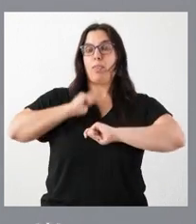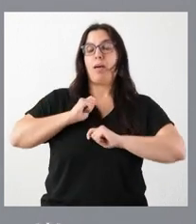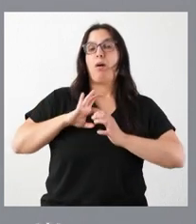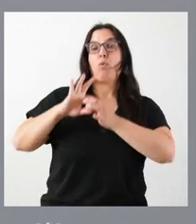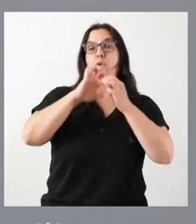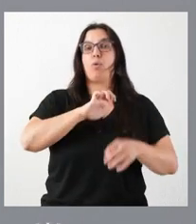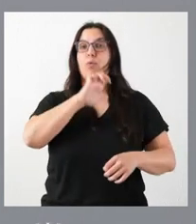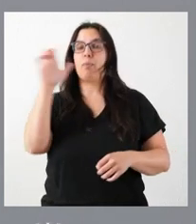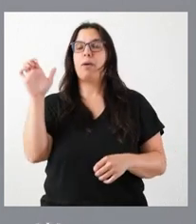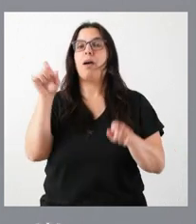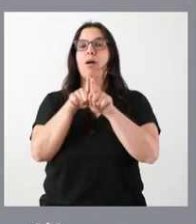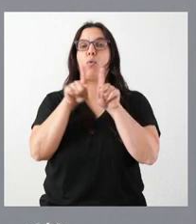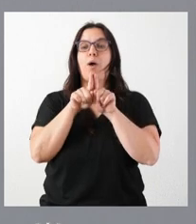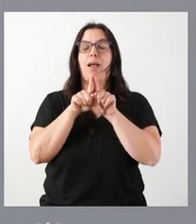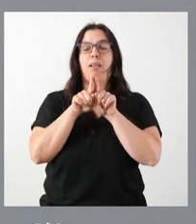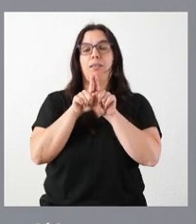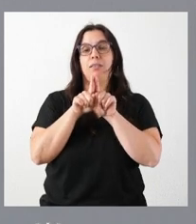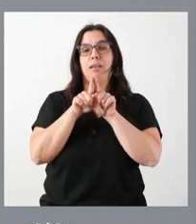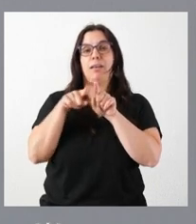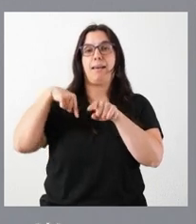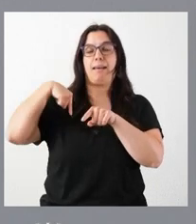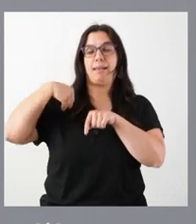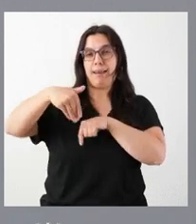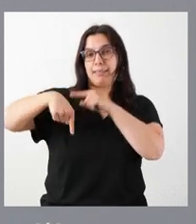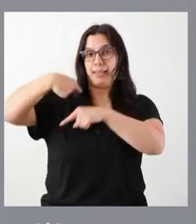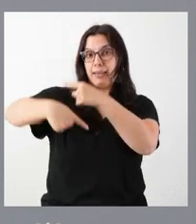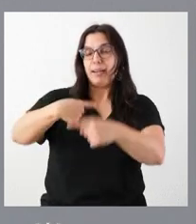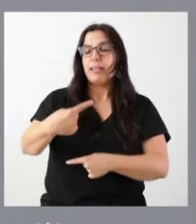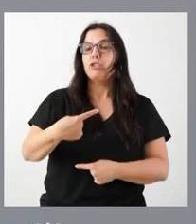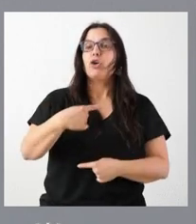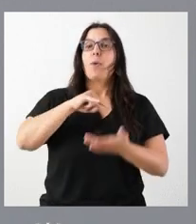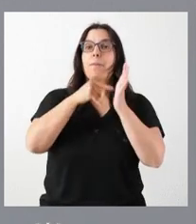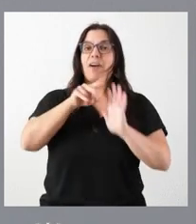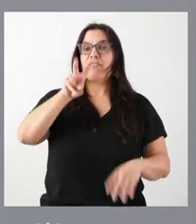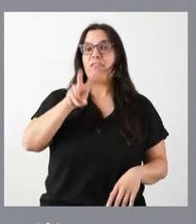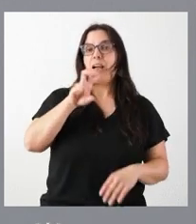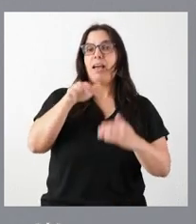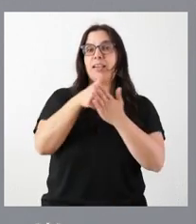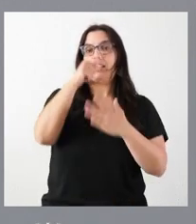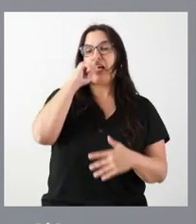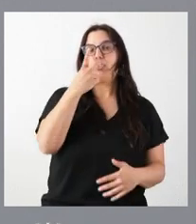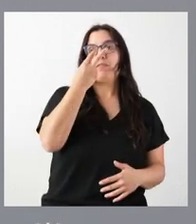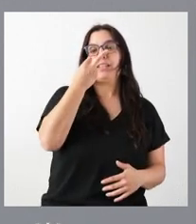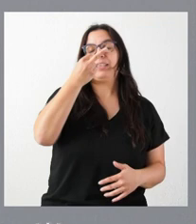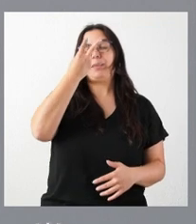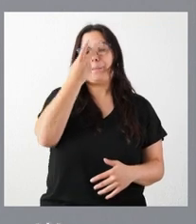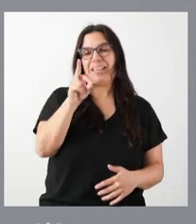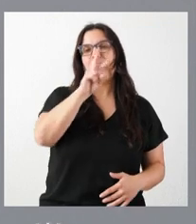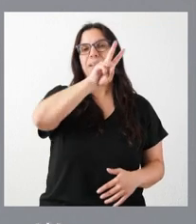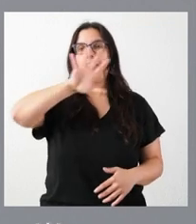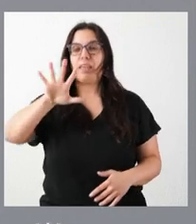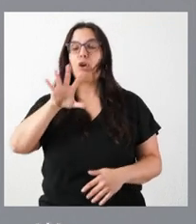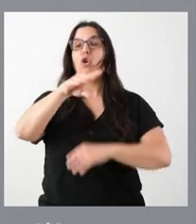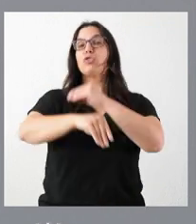Next Generation. Estos planes tienen vigencia hasta el año 2025. Se desarrollan en ciudades de más